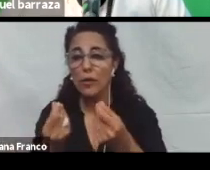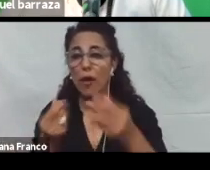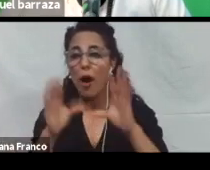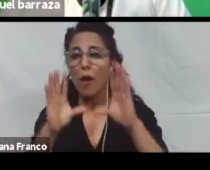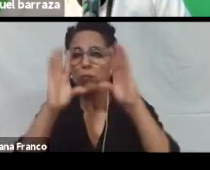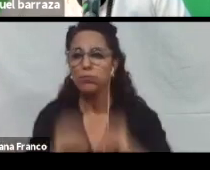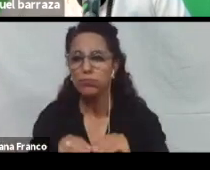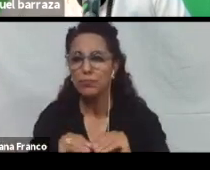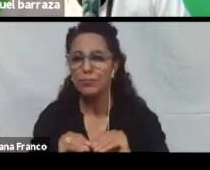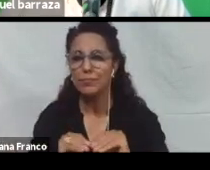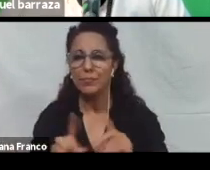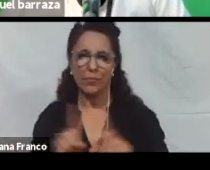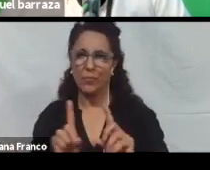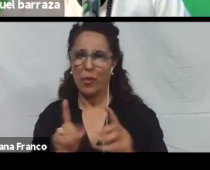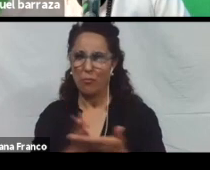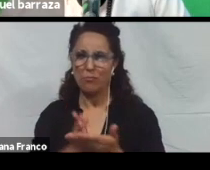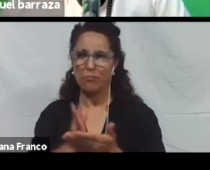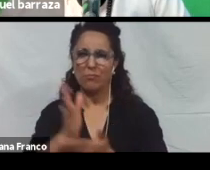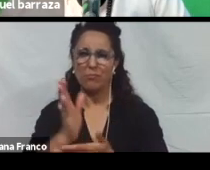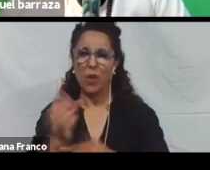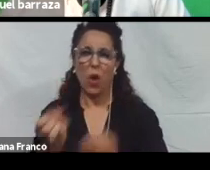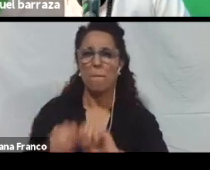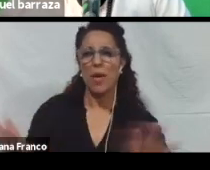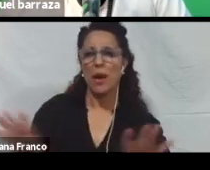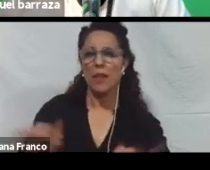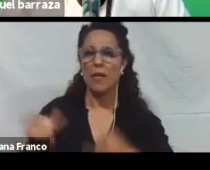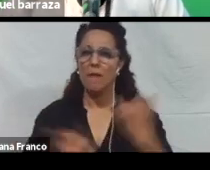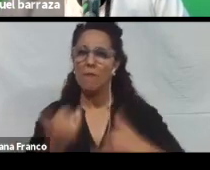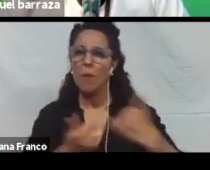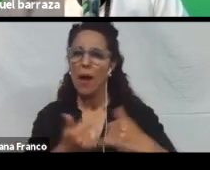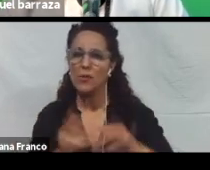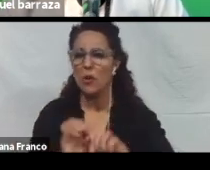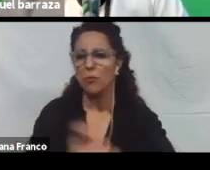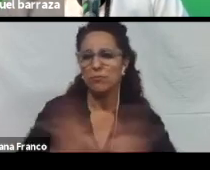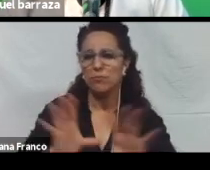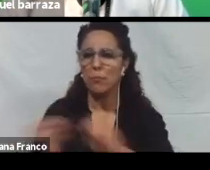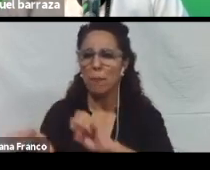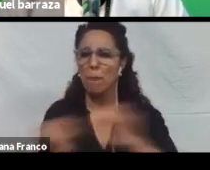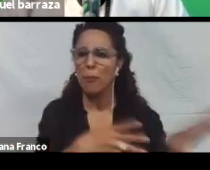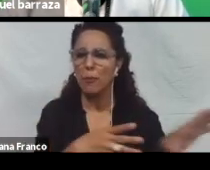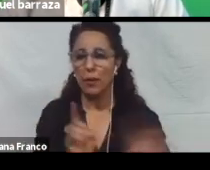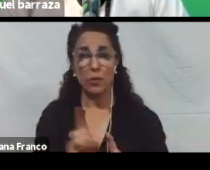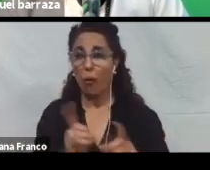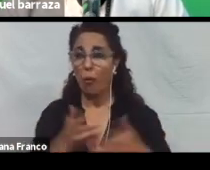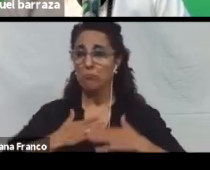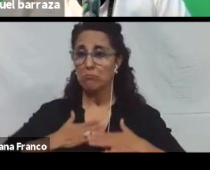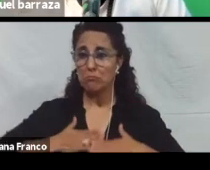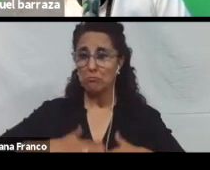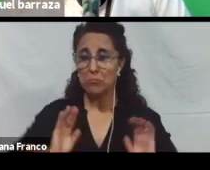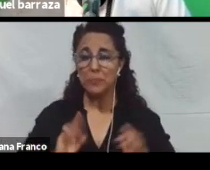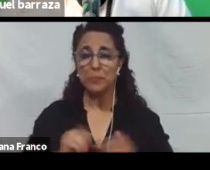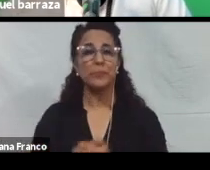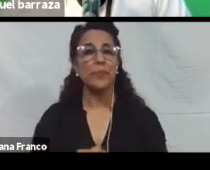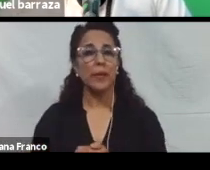sesión o que se te pierda la información. Y un detalle importante, podés configurar los destellos.